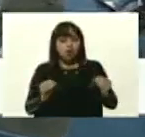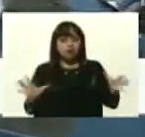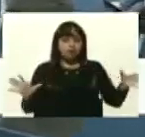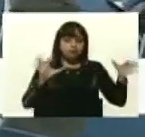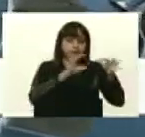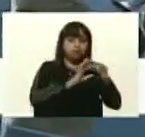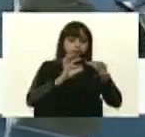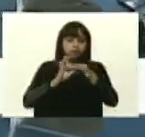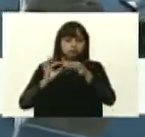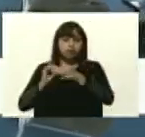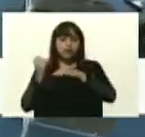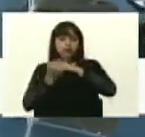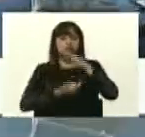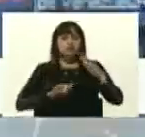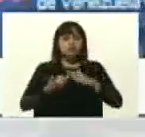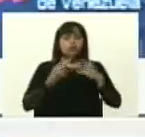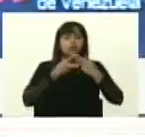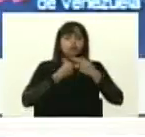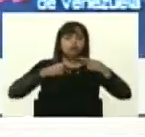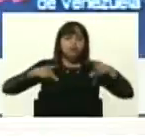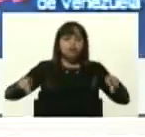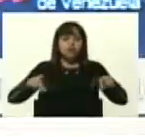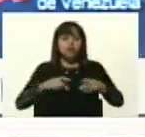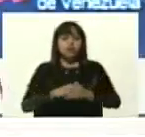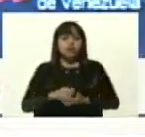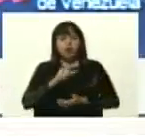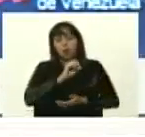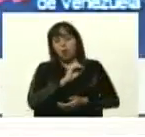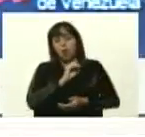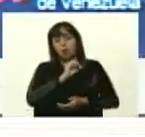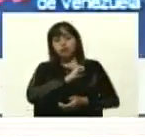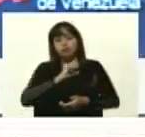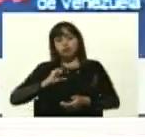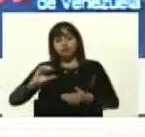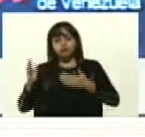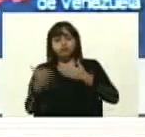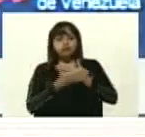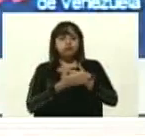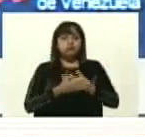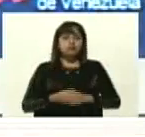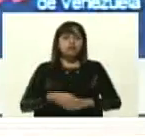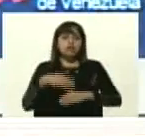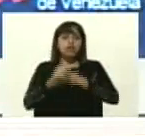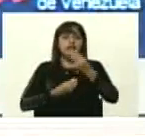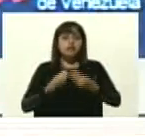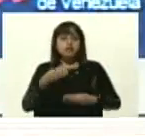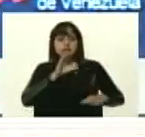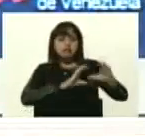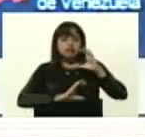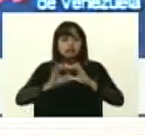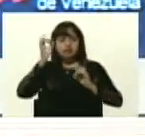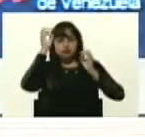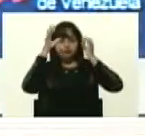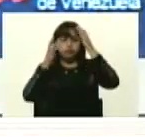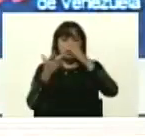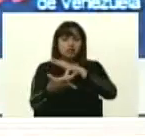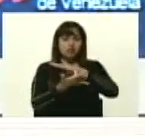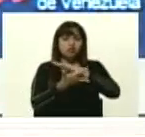instituciones públicas y privadas, creadoras de ciencia y tecnología,